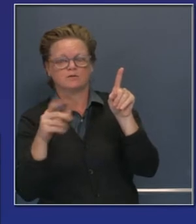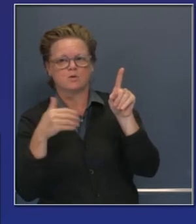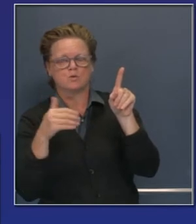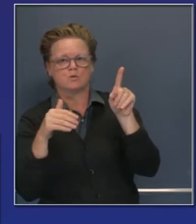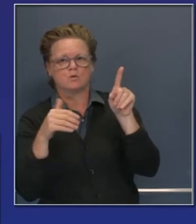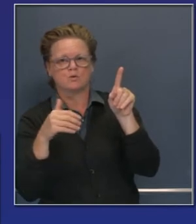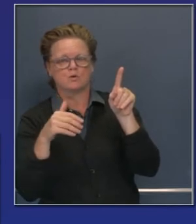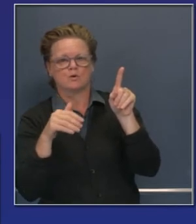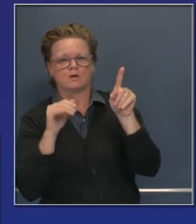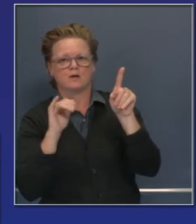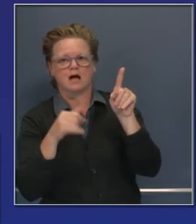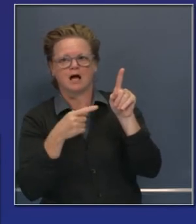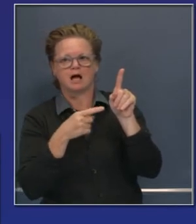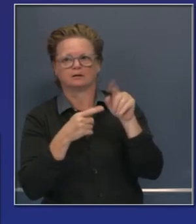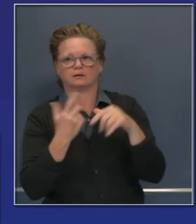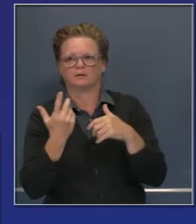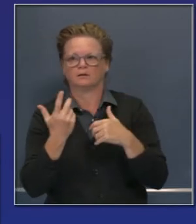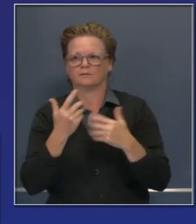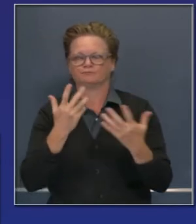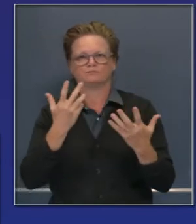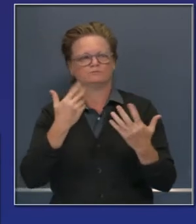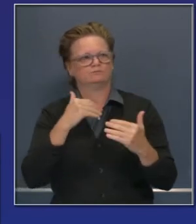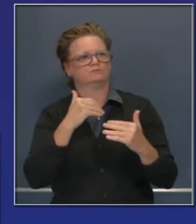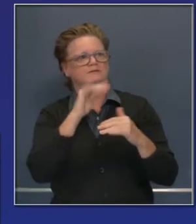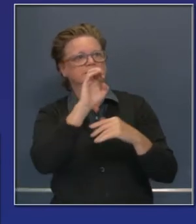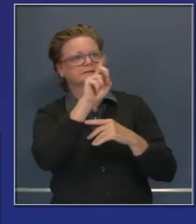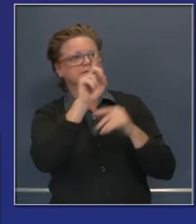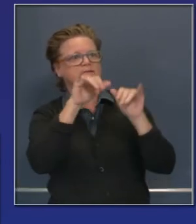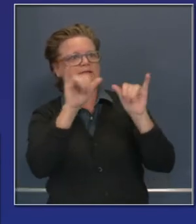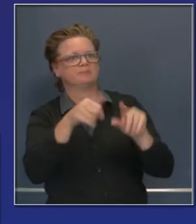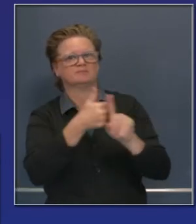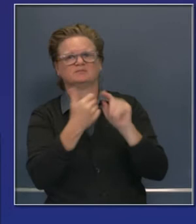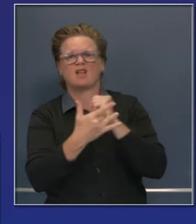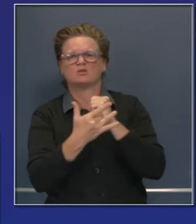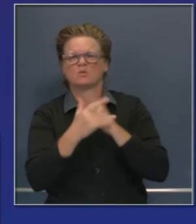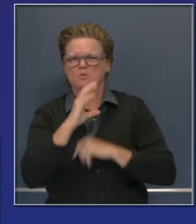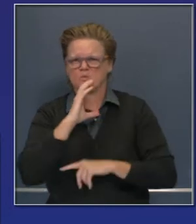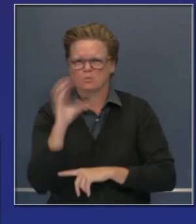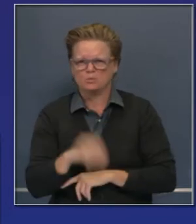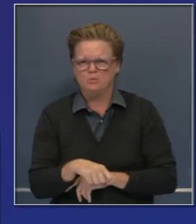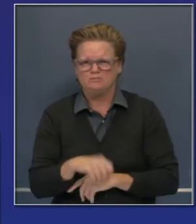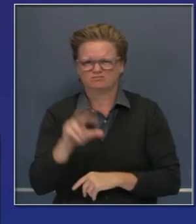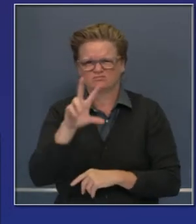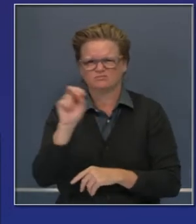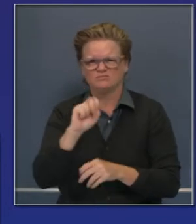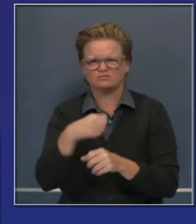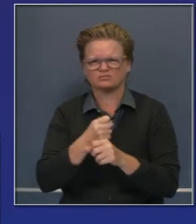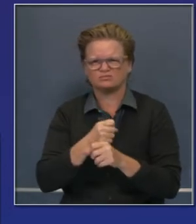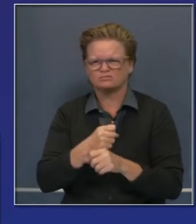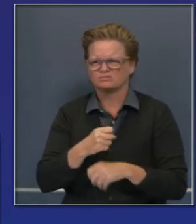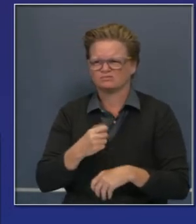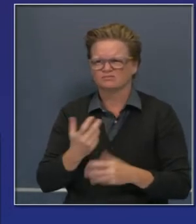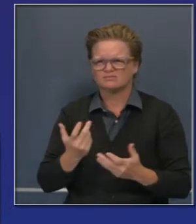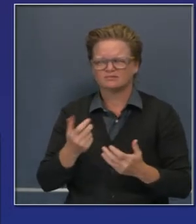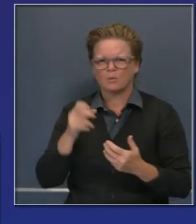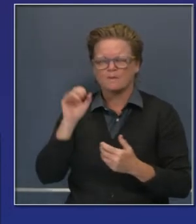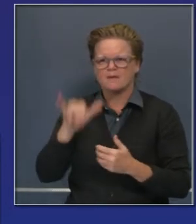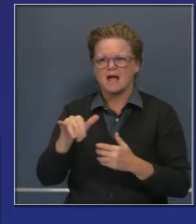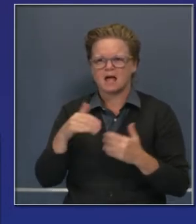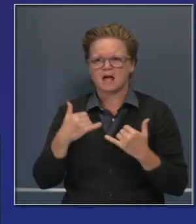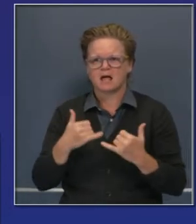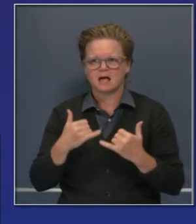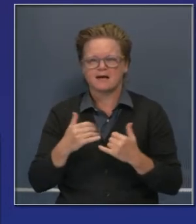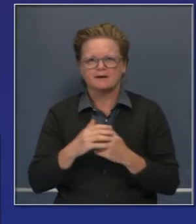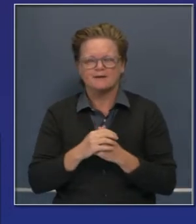empleo. Este sistema en California es un sistema algo antiguo de más de treinta mil de hace más de treinta años